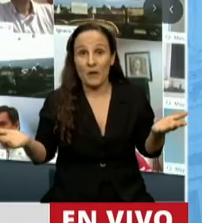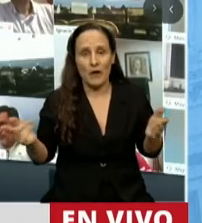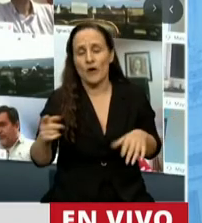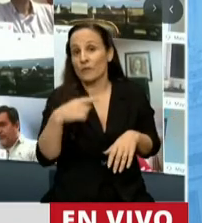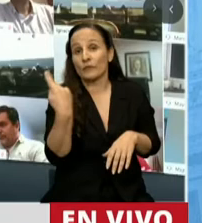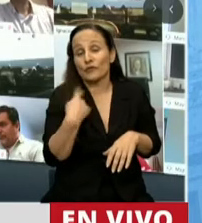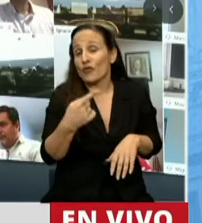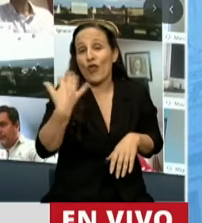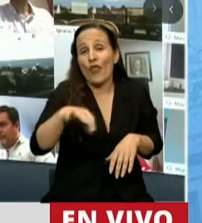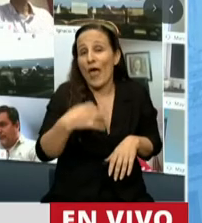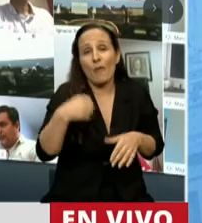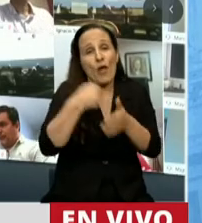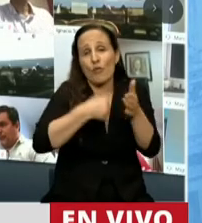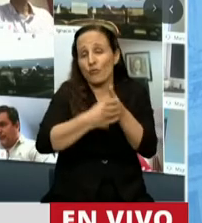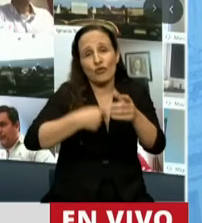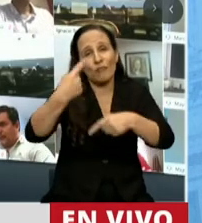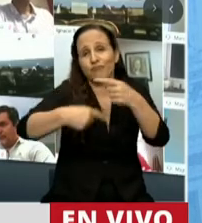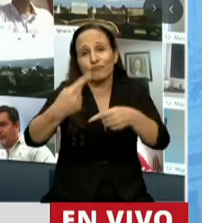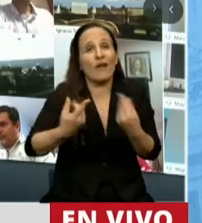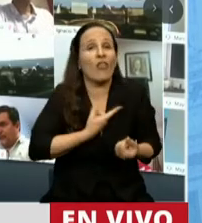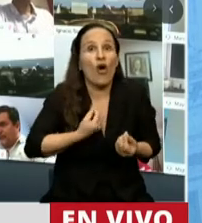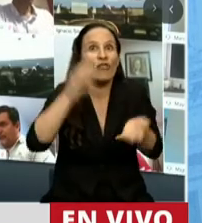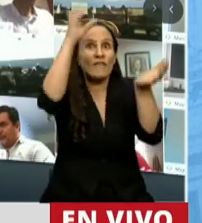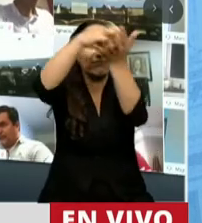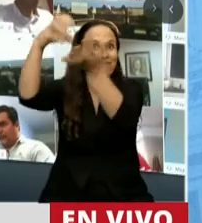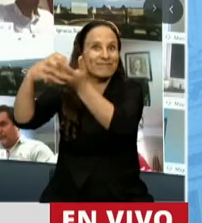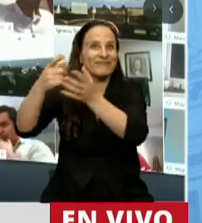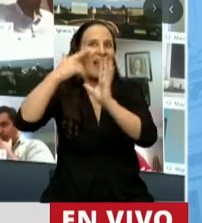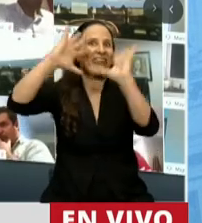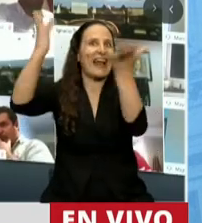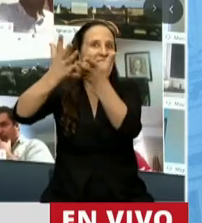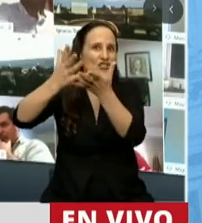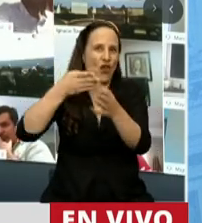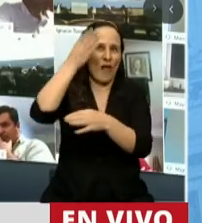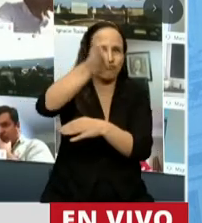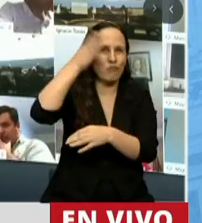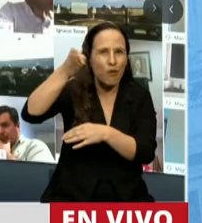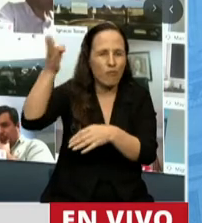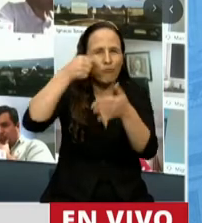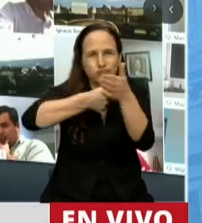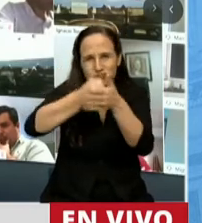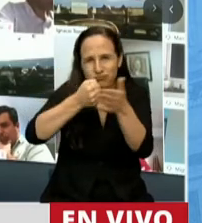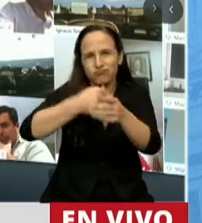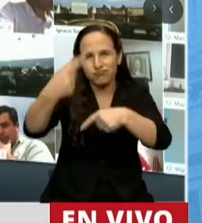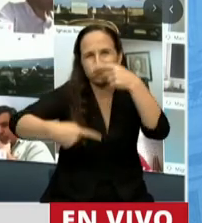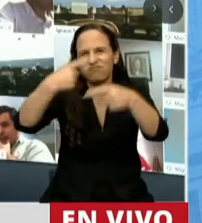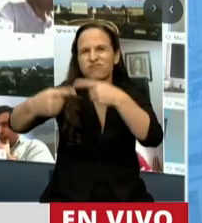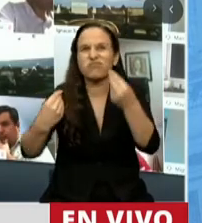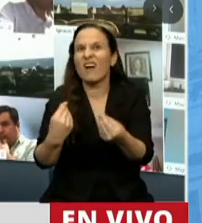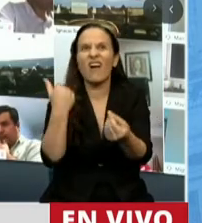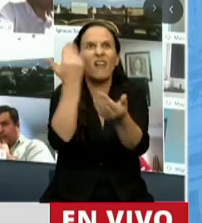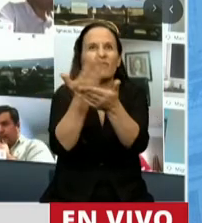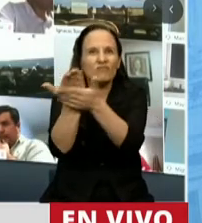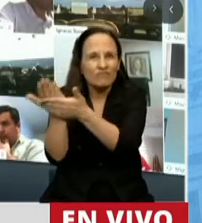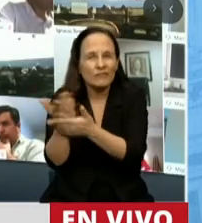debemos seguir esa lucha en los foros internacionales, sin duda, con otras armas que tienen que ver con hacer los planteos